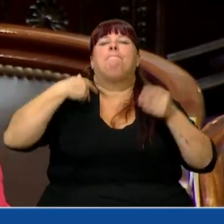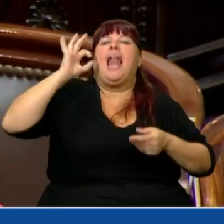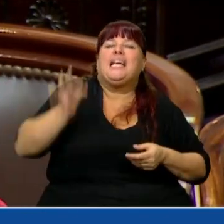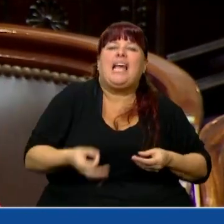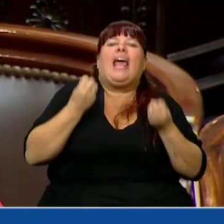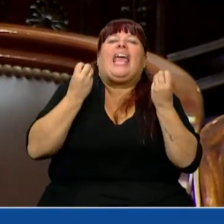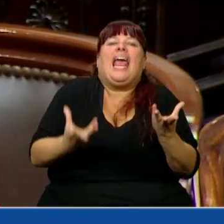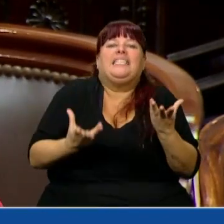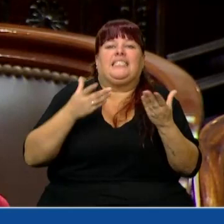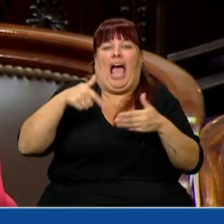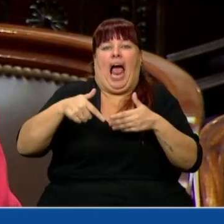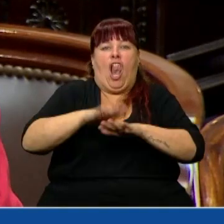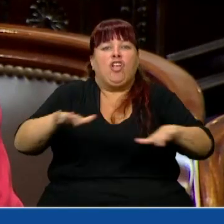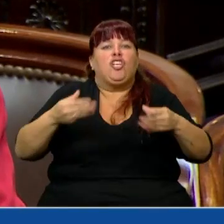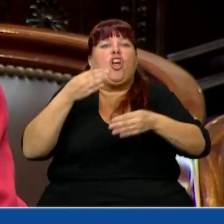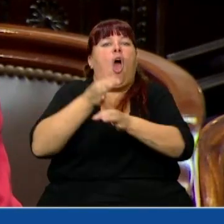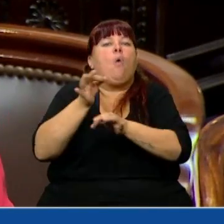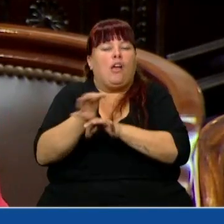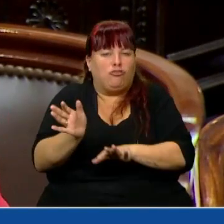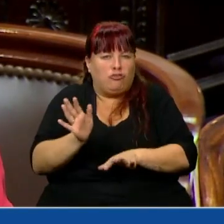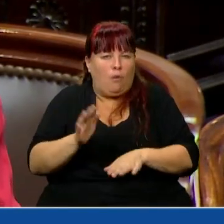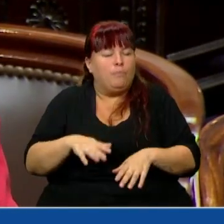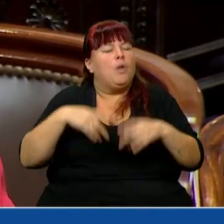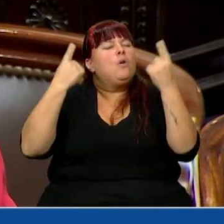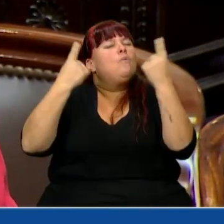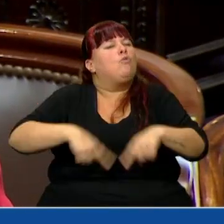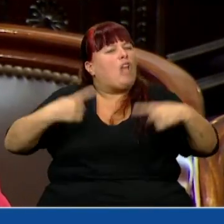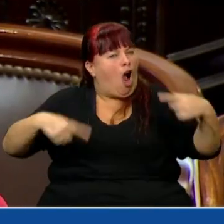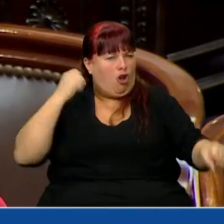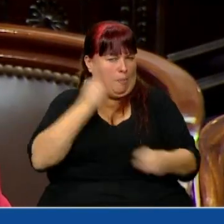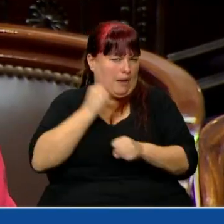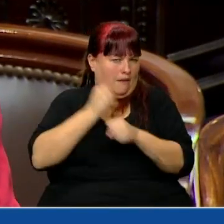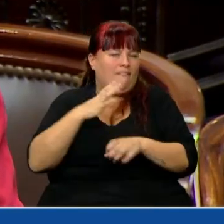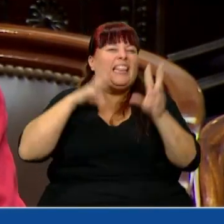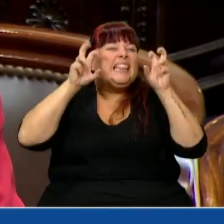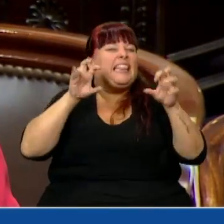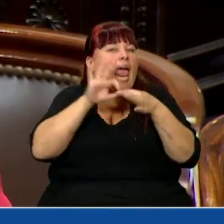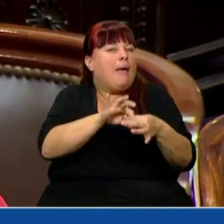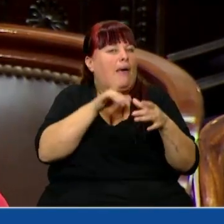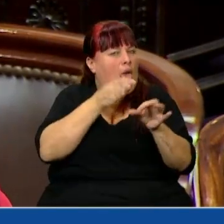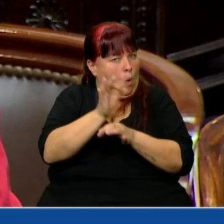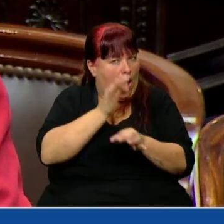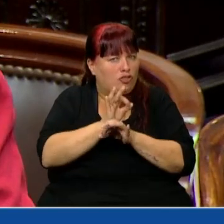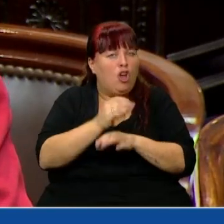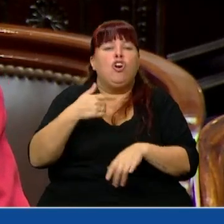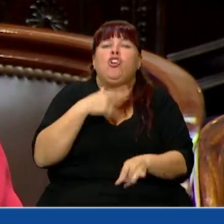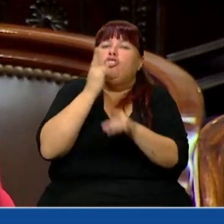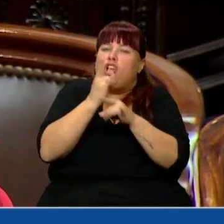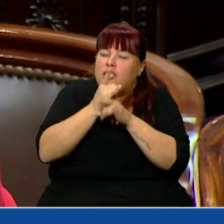sepamos en dónde están posicionados nuestros chicos. Hay mucho, mucho para trabajar en educación. Yo siempre